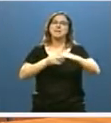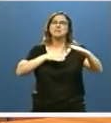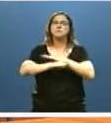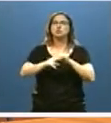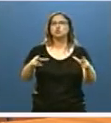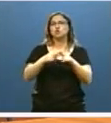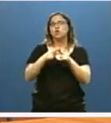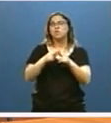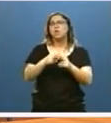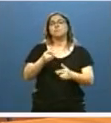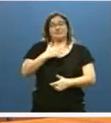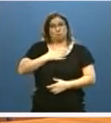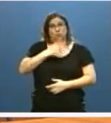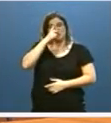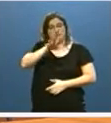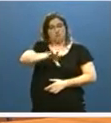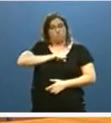comprometí en mi investidura.